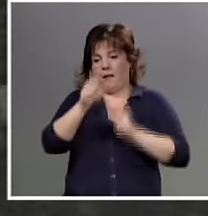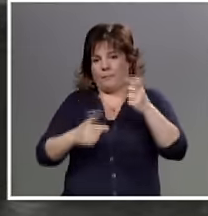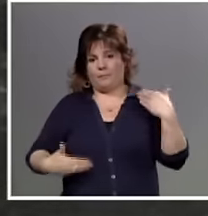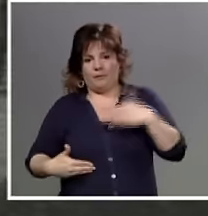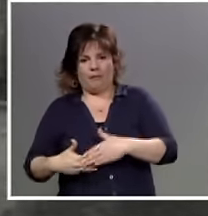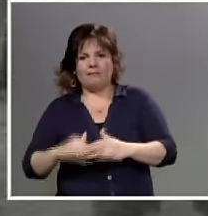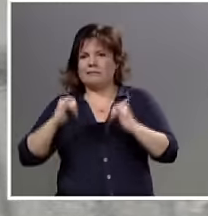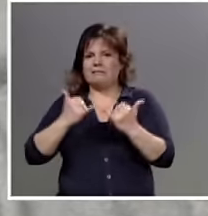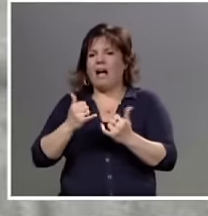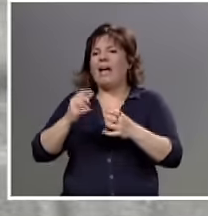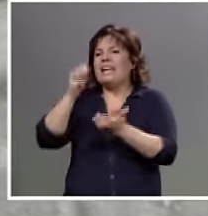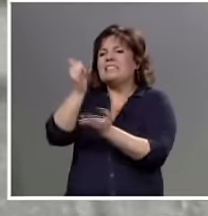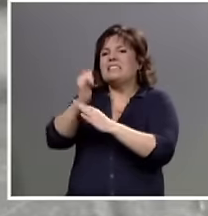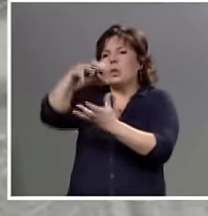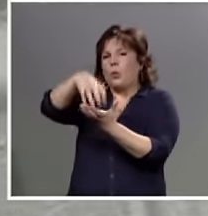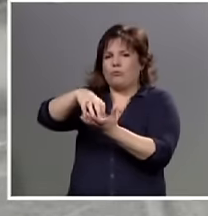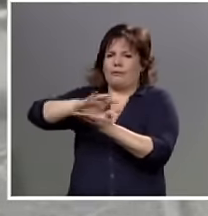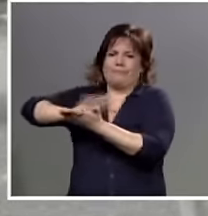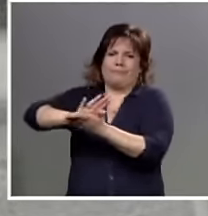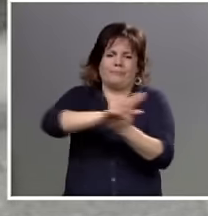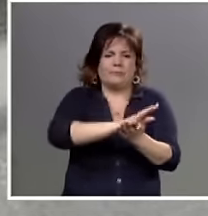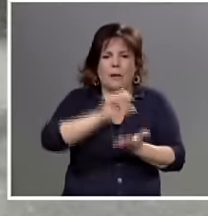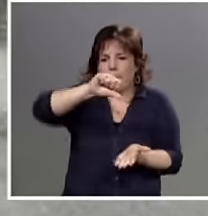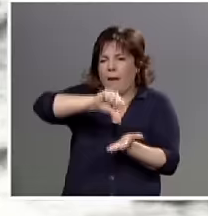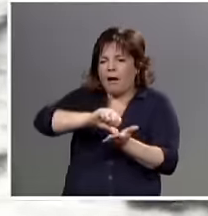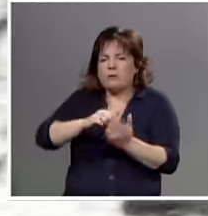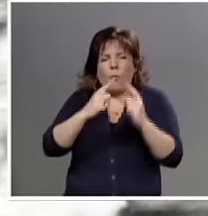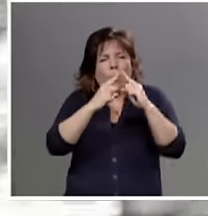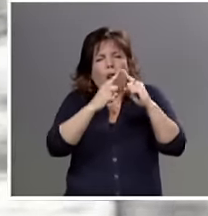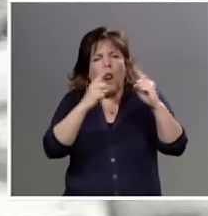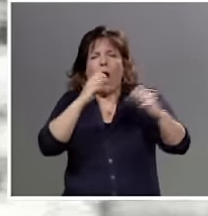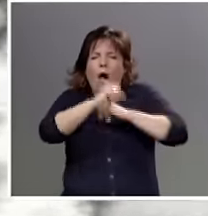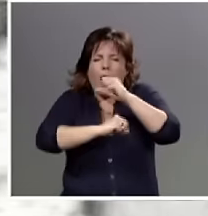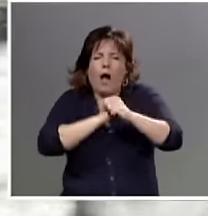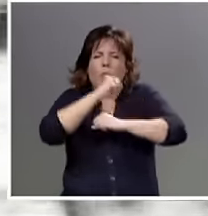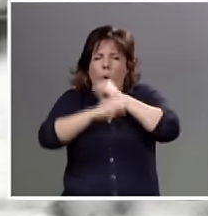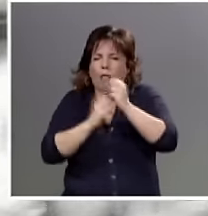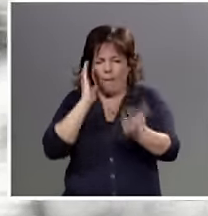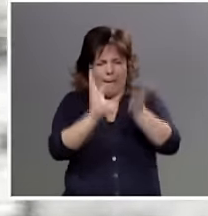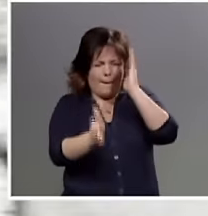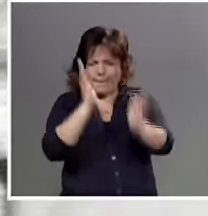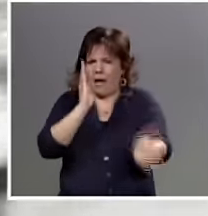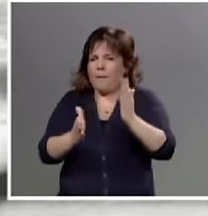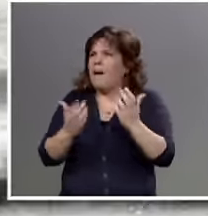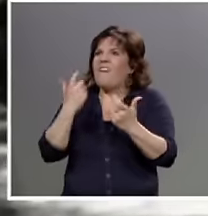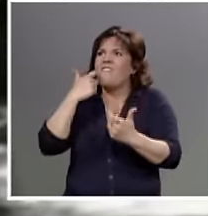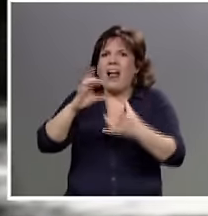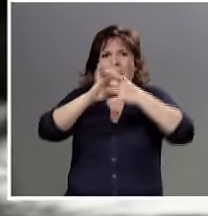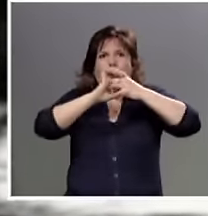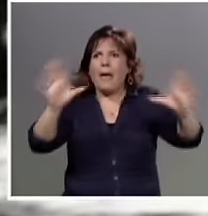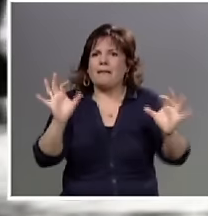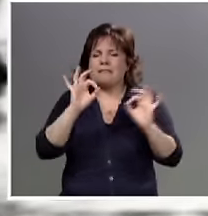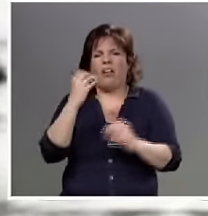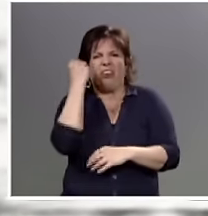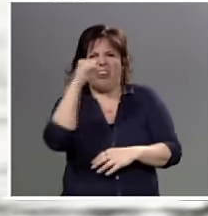las instituciones democráticas y sumerge a nuestro país en una larga y oscura noche de represión, de falta de libertades y de